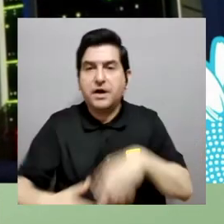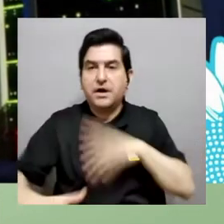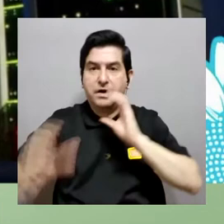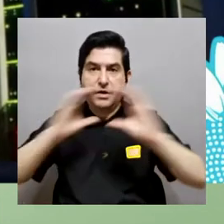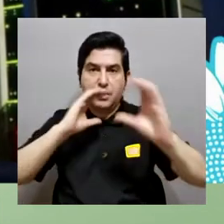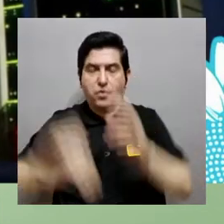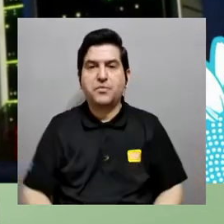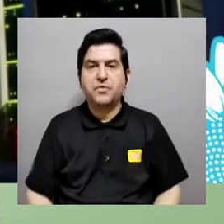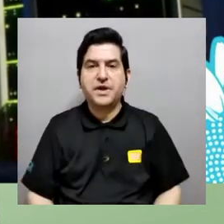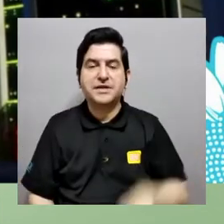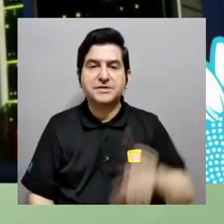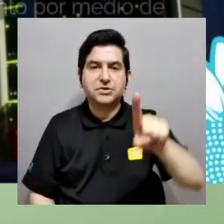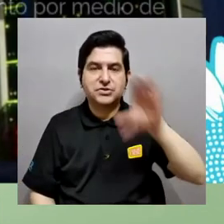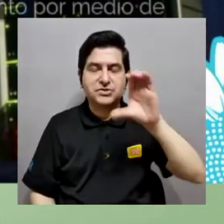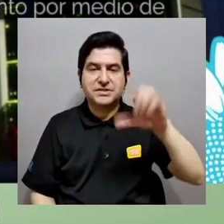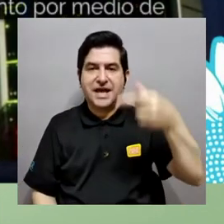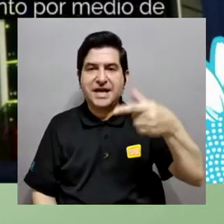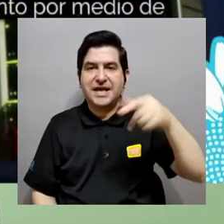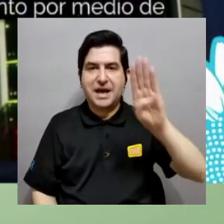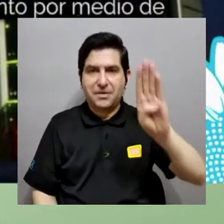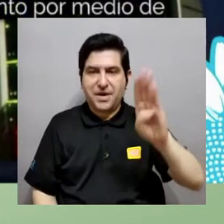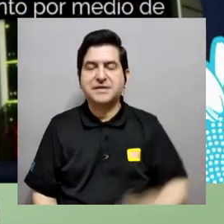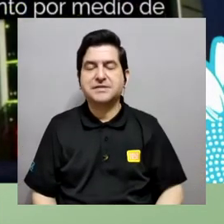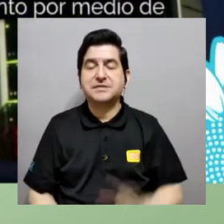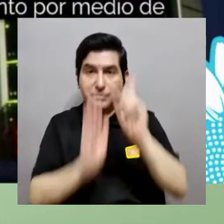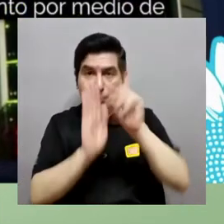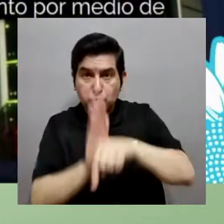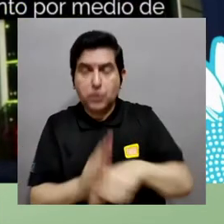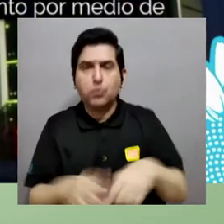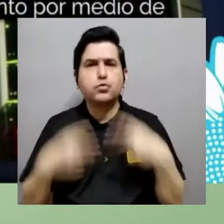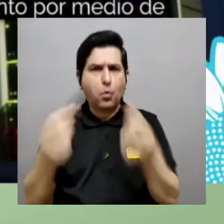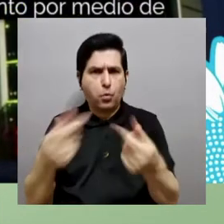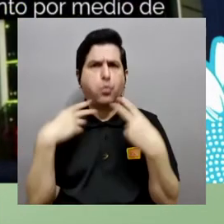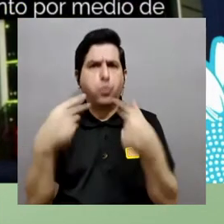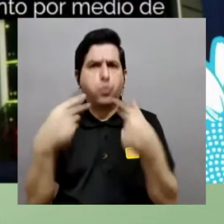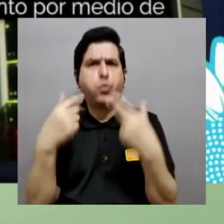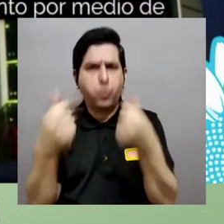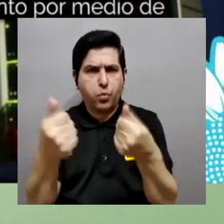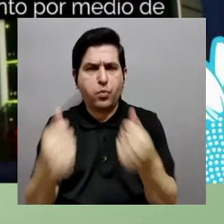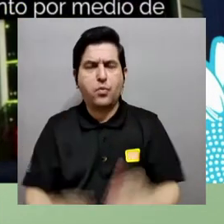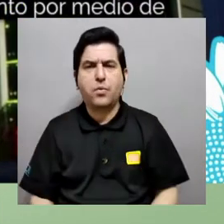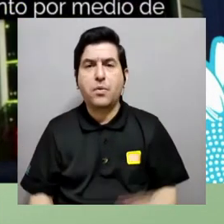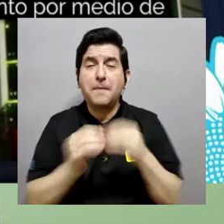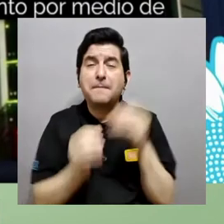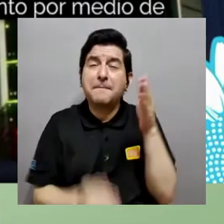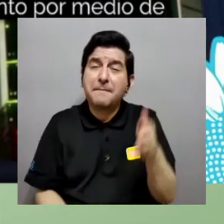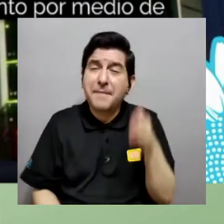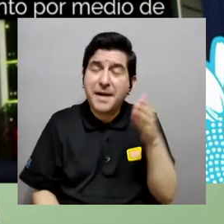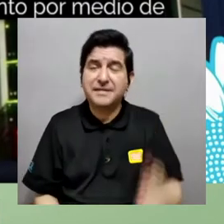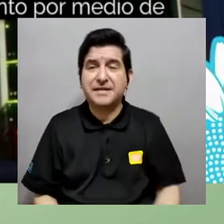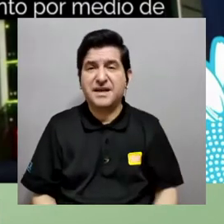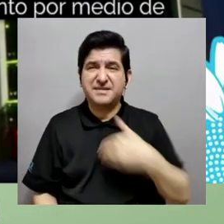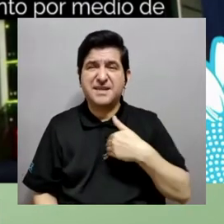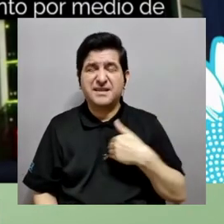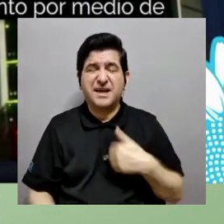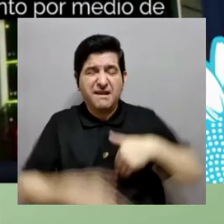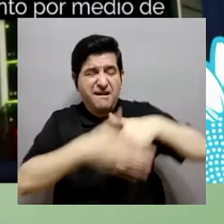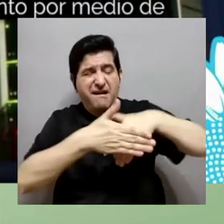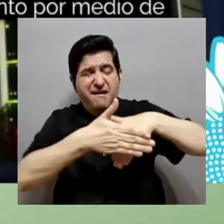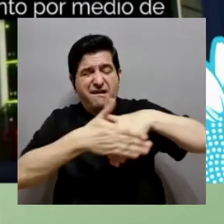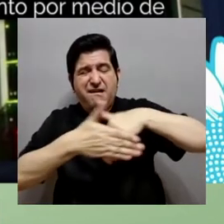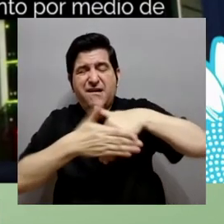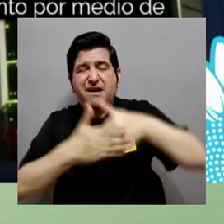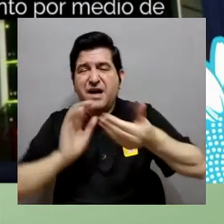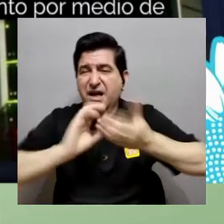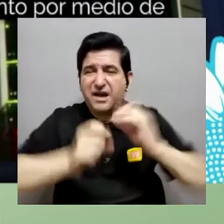podemos conseguir con toda la configuración que estamos haciendo las comunicaciones son de alrededor de 100 gigabits por segundo que también esto es súper alta comunicación